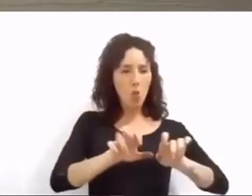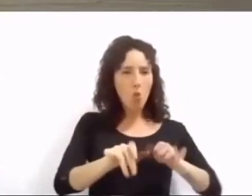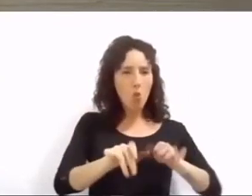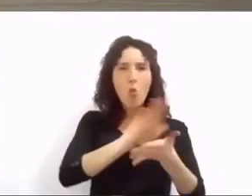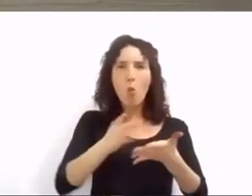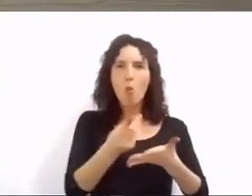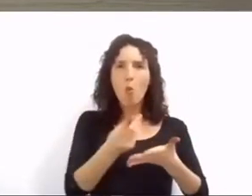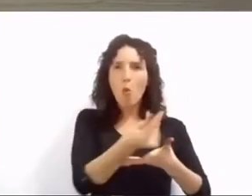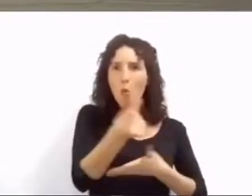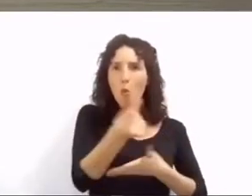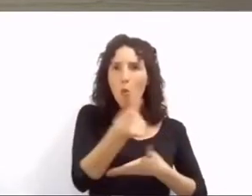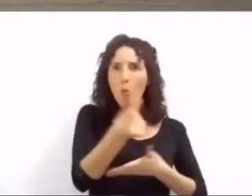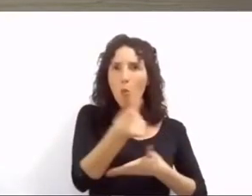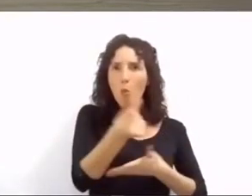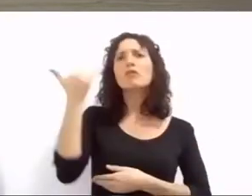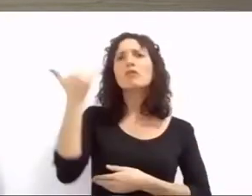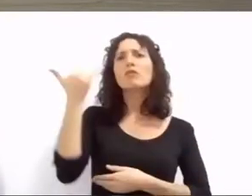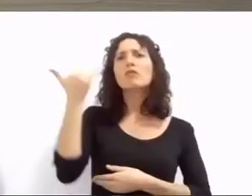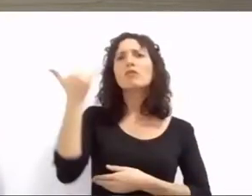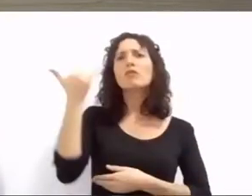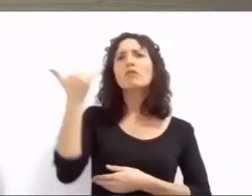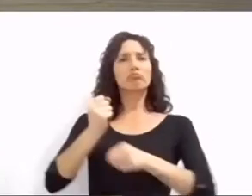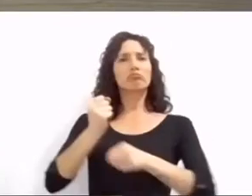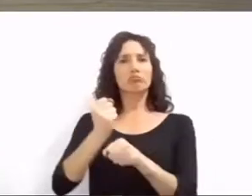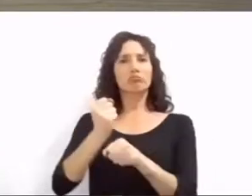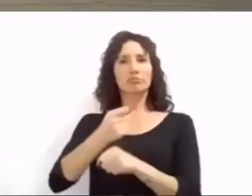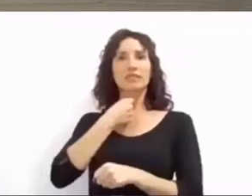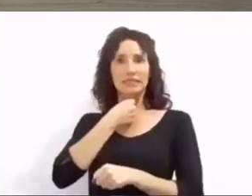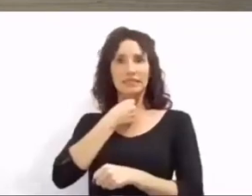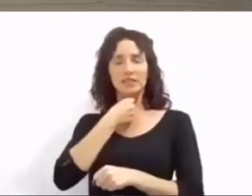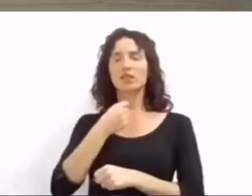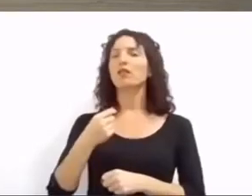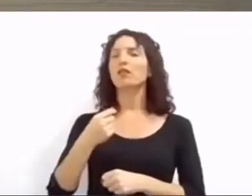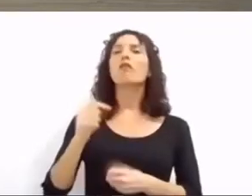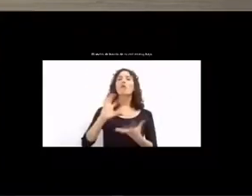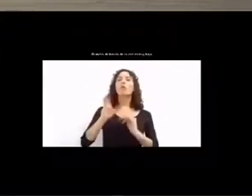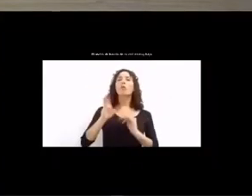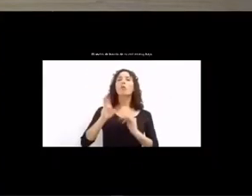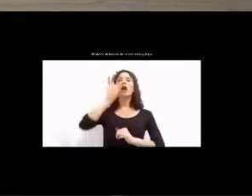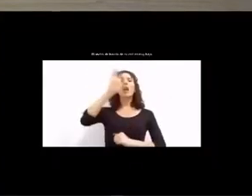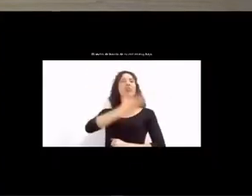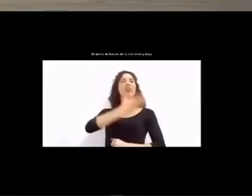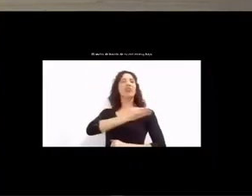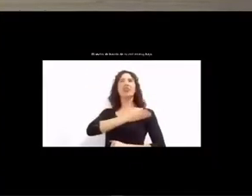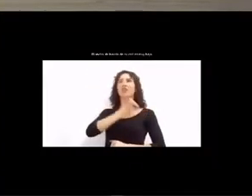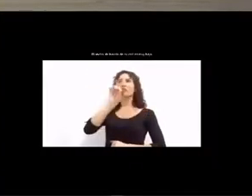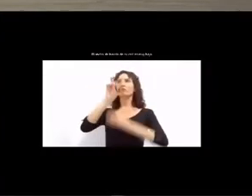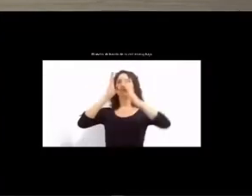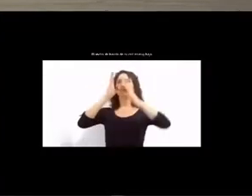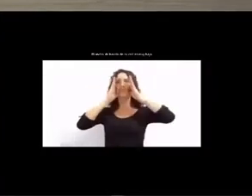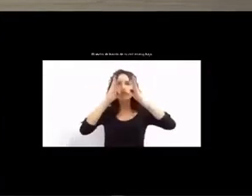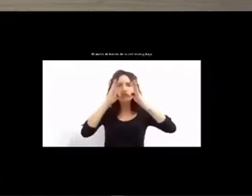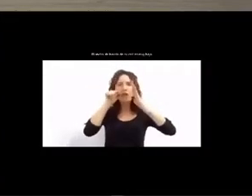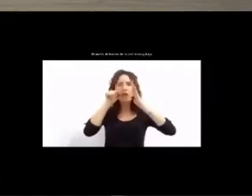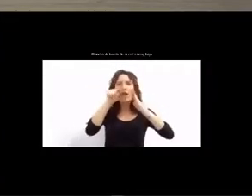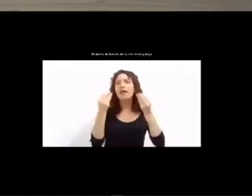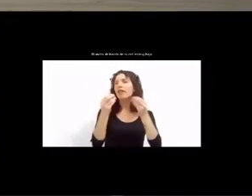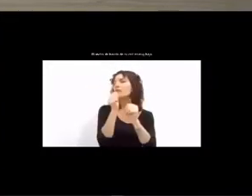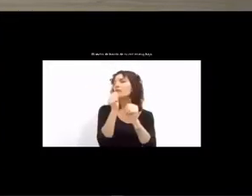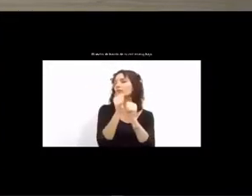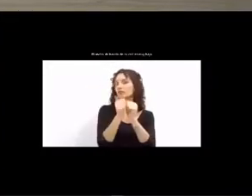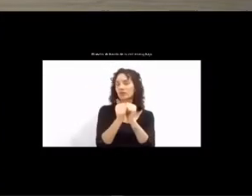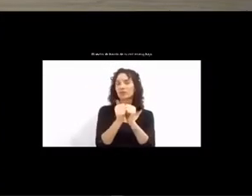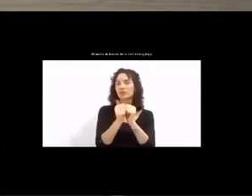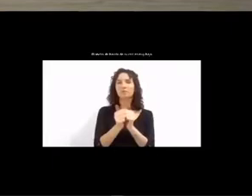decisión de que la prioridad estará puesta sobre Rosario. Si algo sabemos es que la paz se construye con